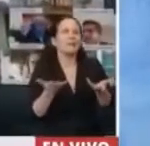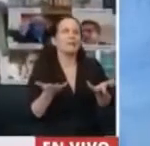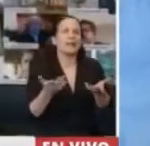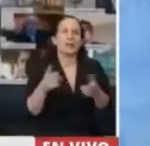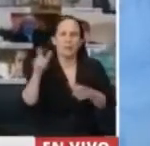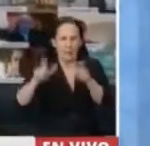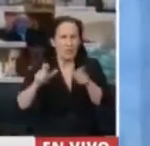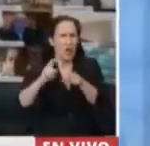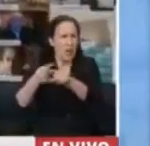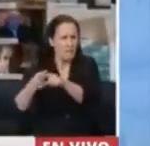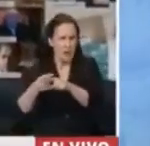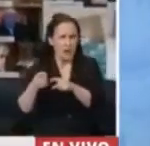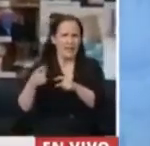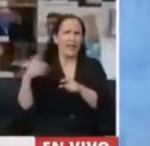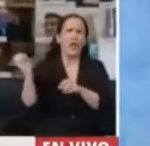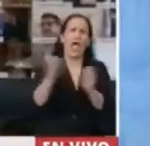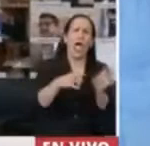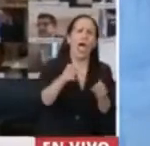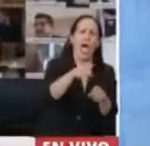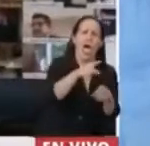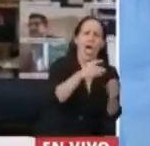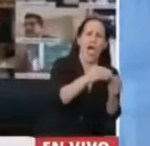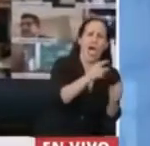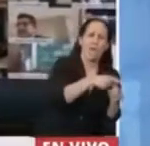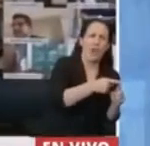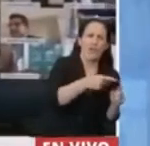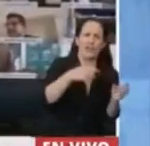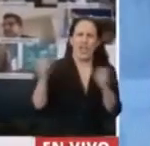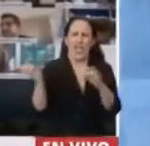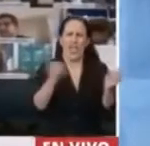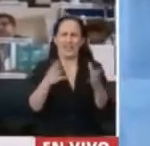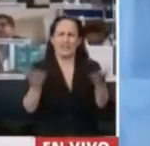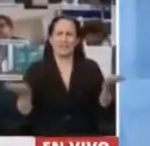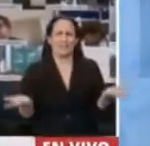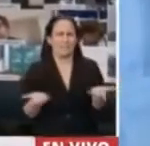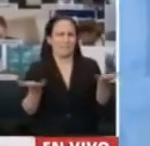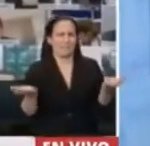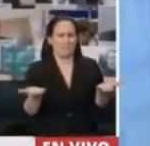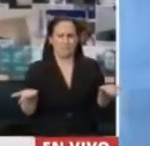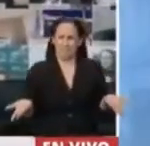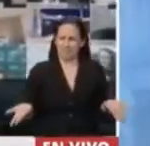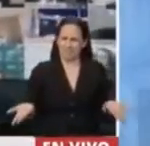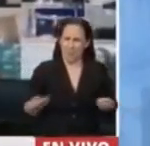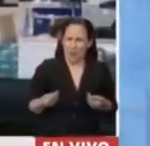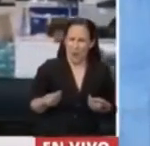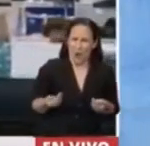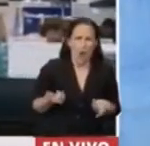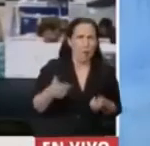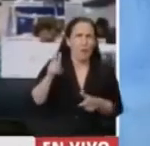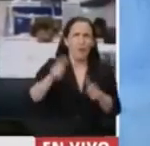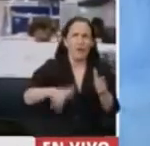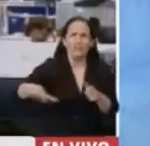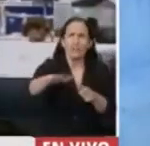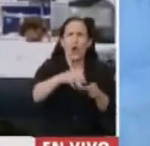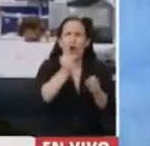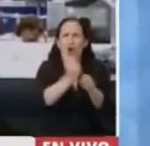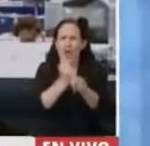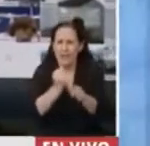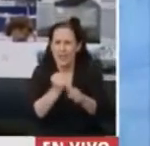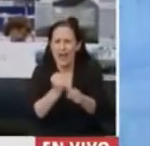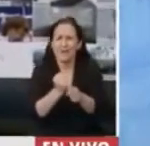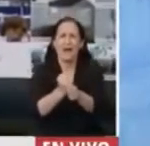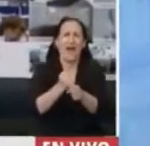propios políticos que critican a los políticos. Y qué sería de los más humildes, qué sería de los trabajadores y